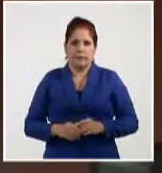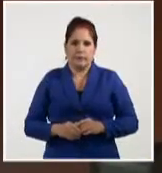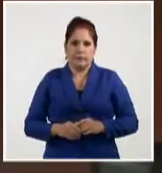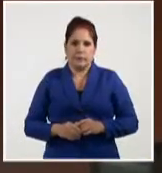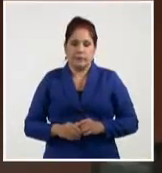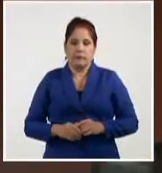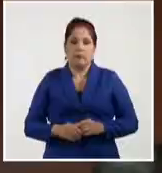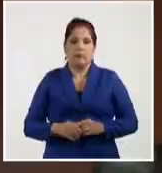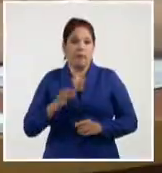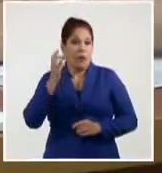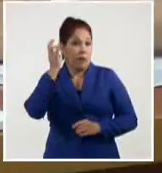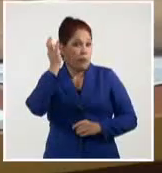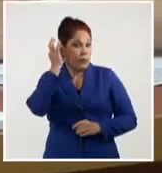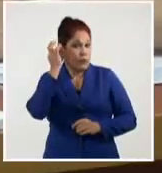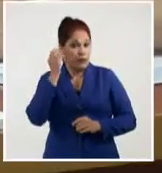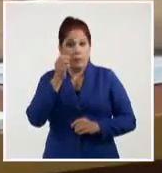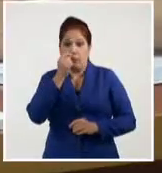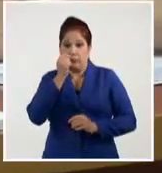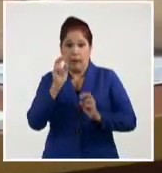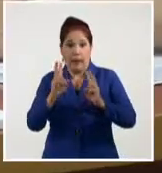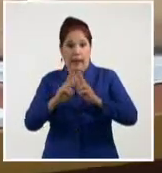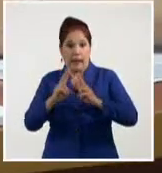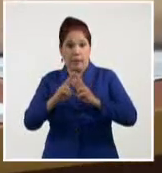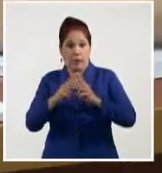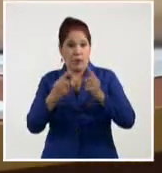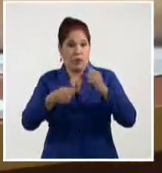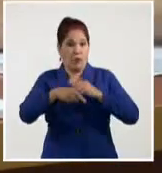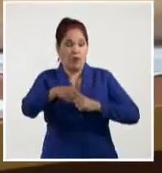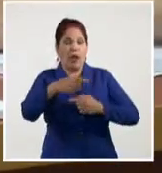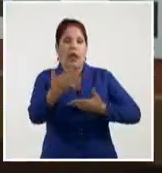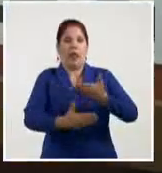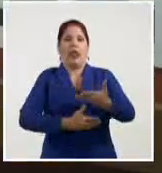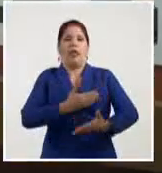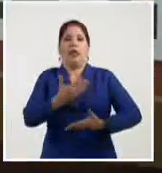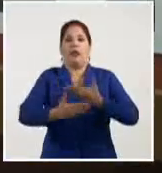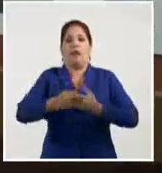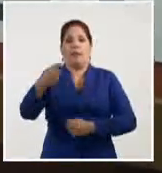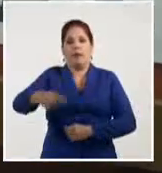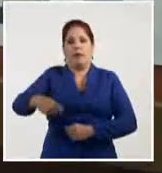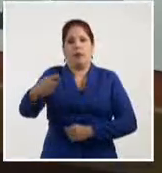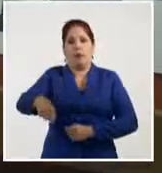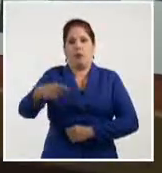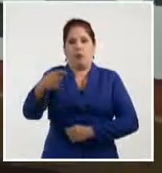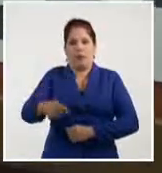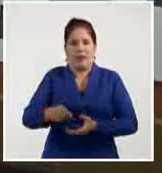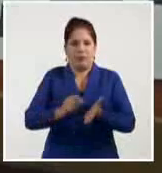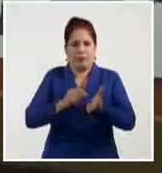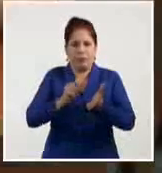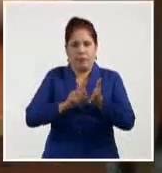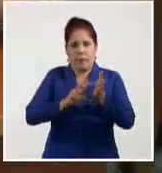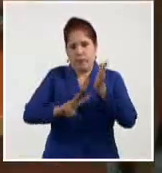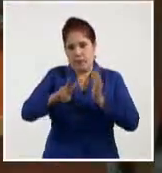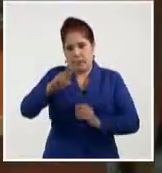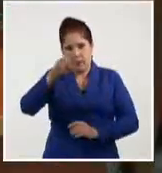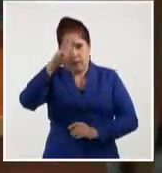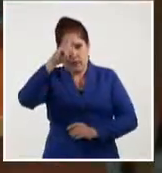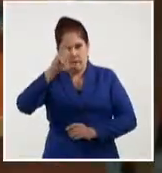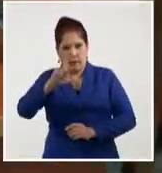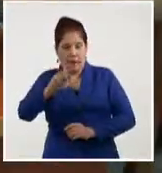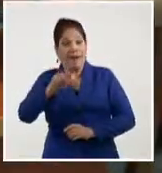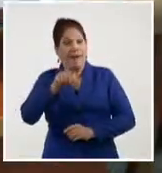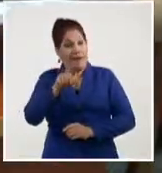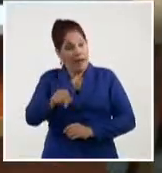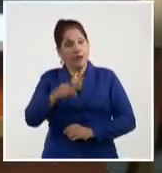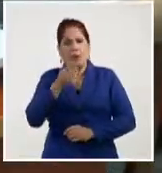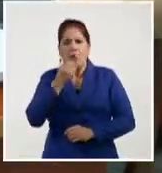Mildrey y su esposo acudieron por un trámite al Complejo de Servicios Jurídicos Notariales y Registrales de Santa Clara y encontraron la posibilidad